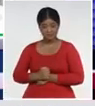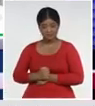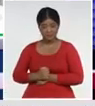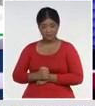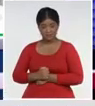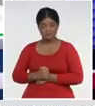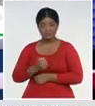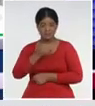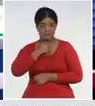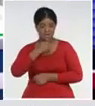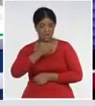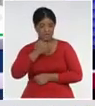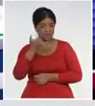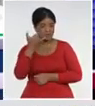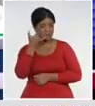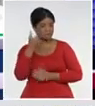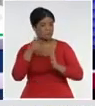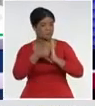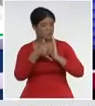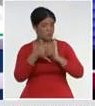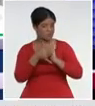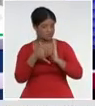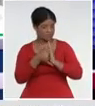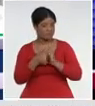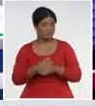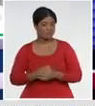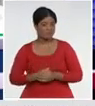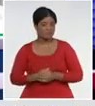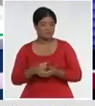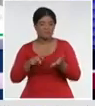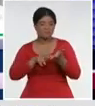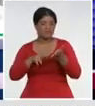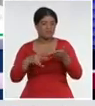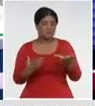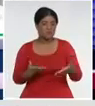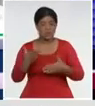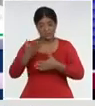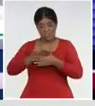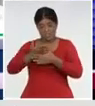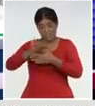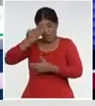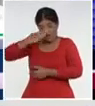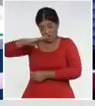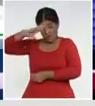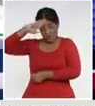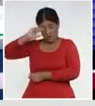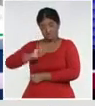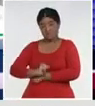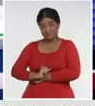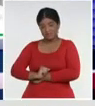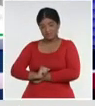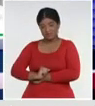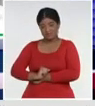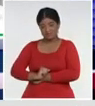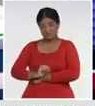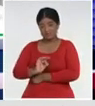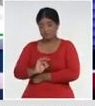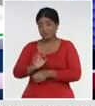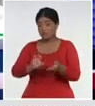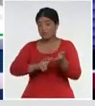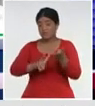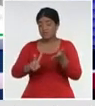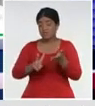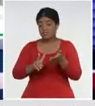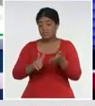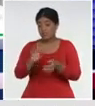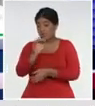comunicando. Y se encuentra en la provincia de Santiago de Cuba, una de las provincias del oriente del